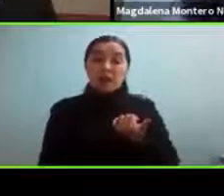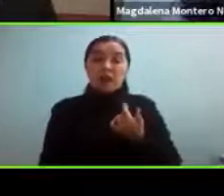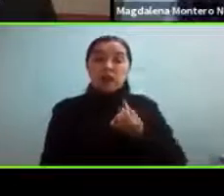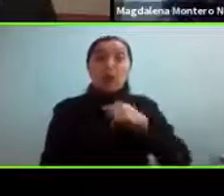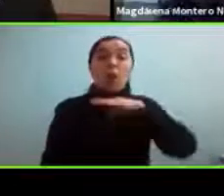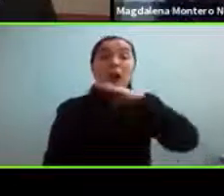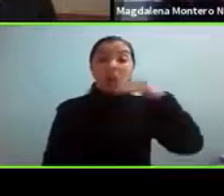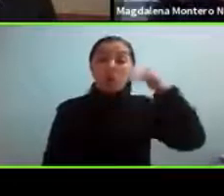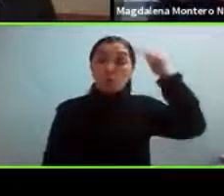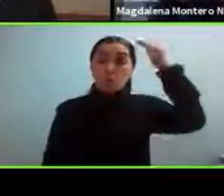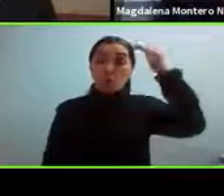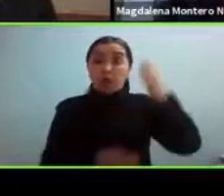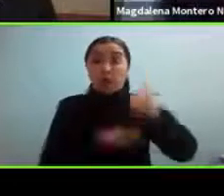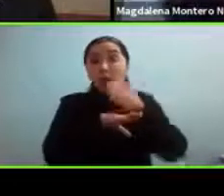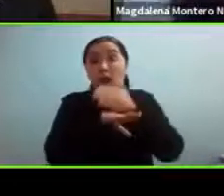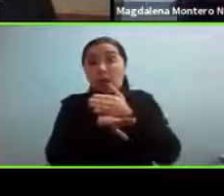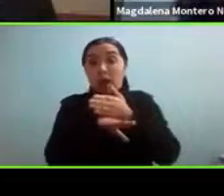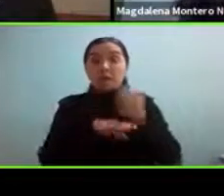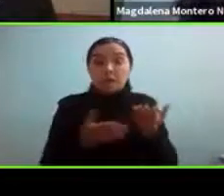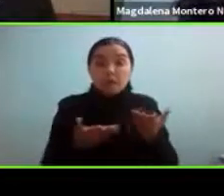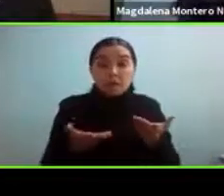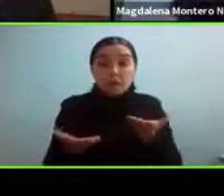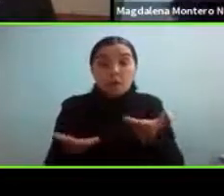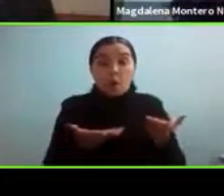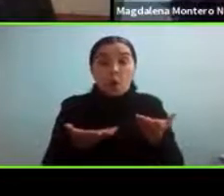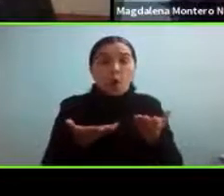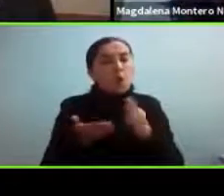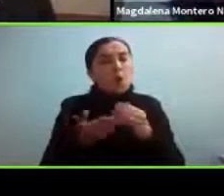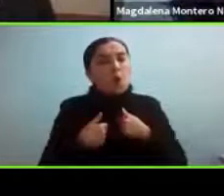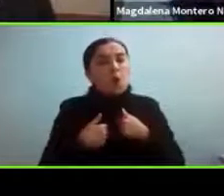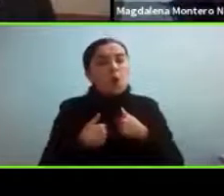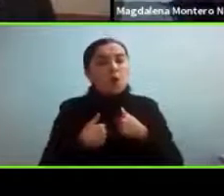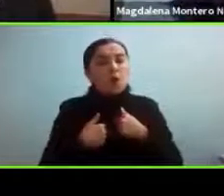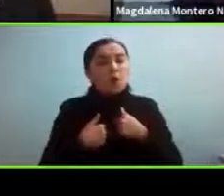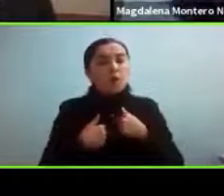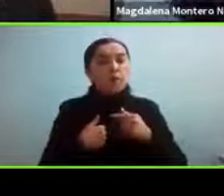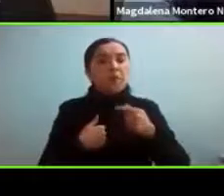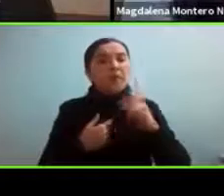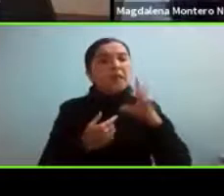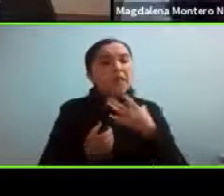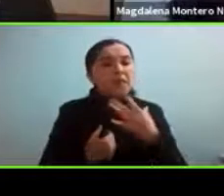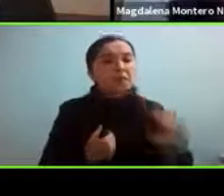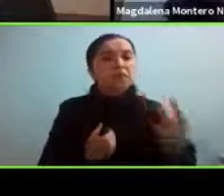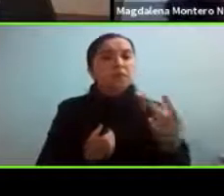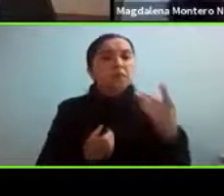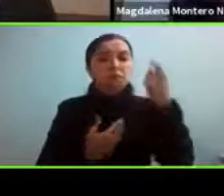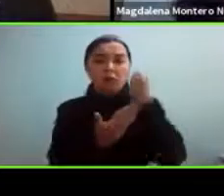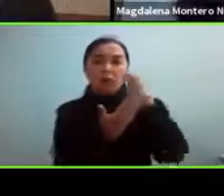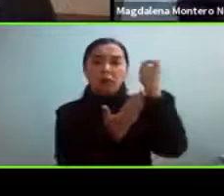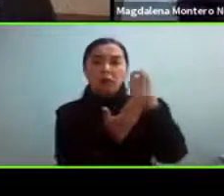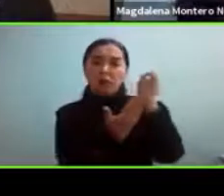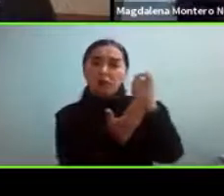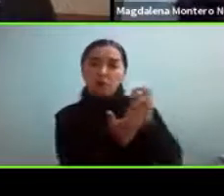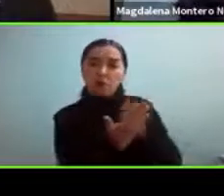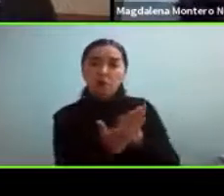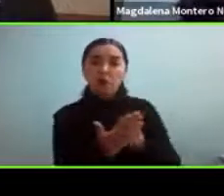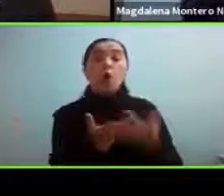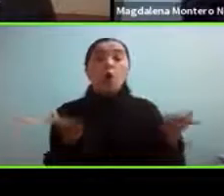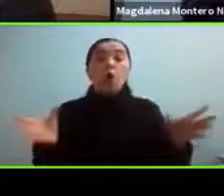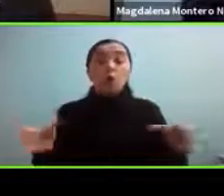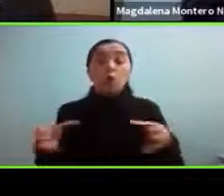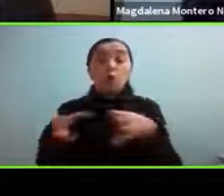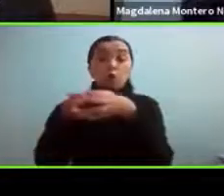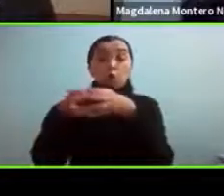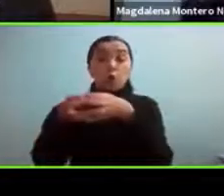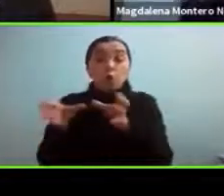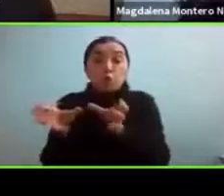temprana, y cómo fue que llegué al diagnóstico. Y cómo surgió el colectivo, qué